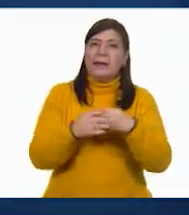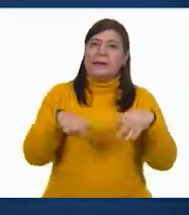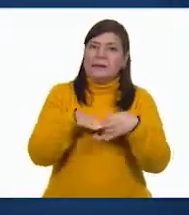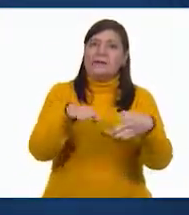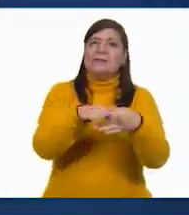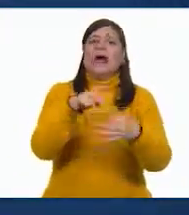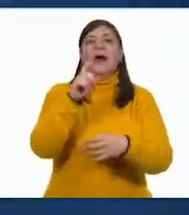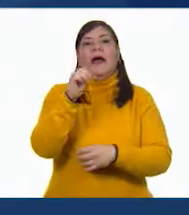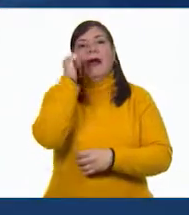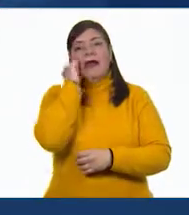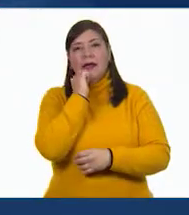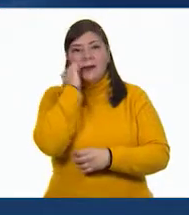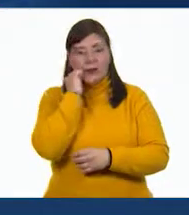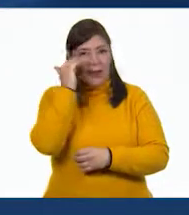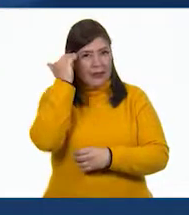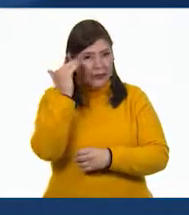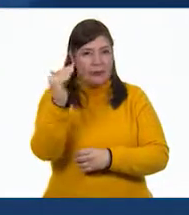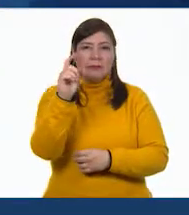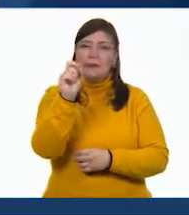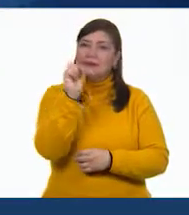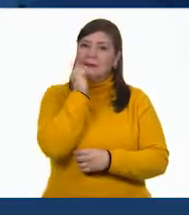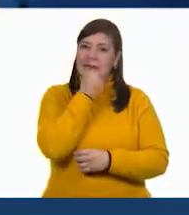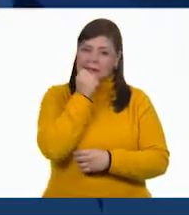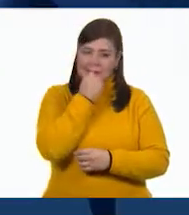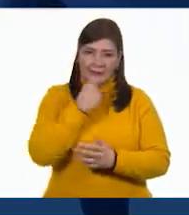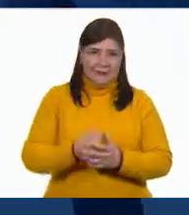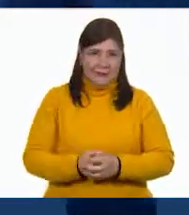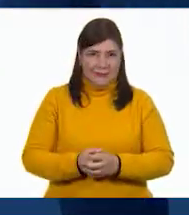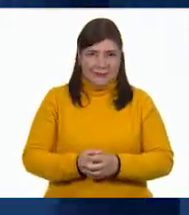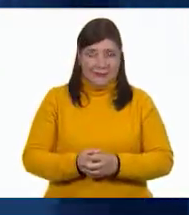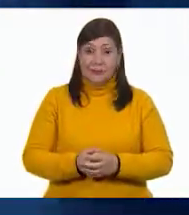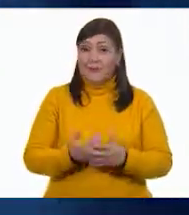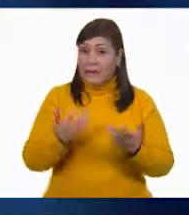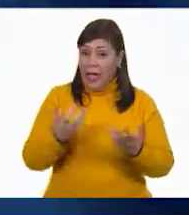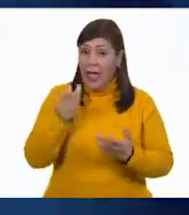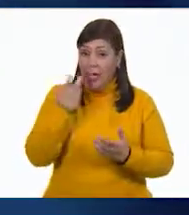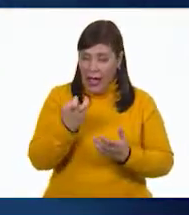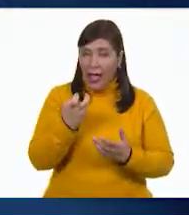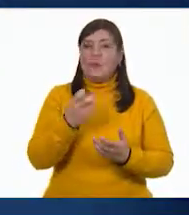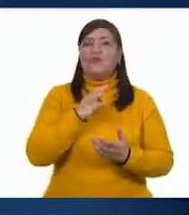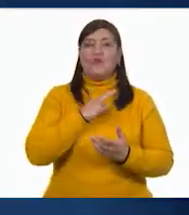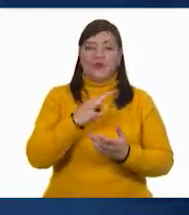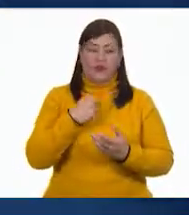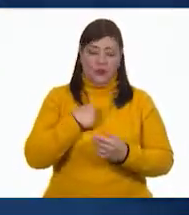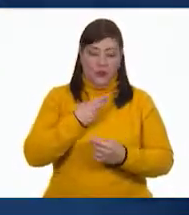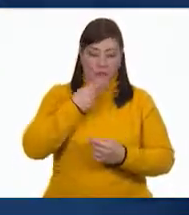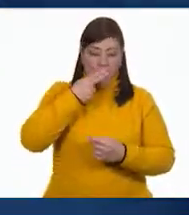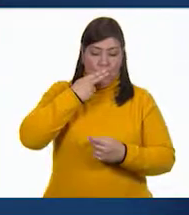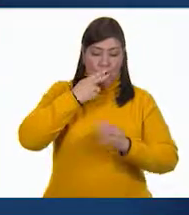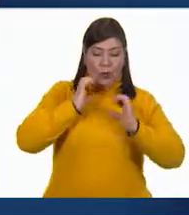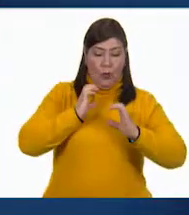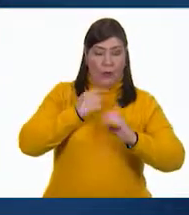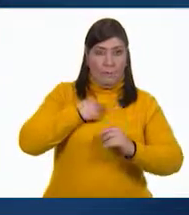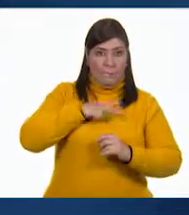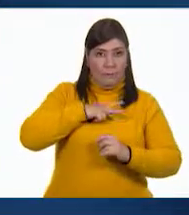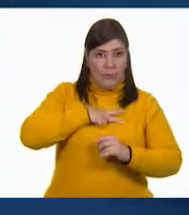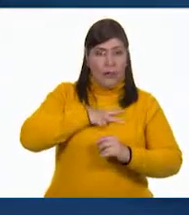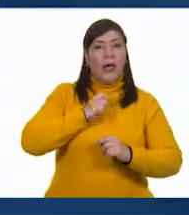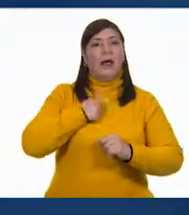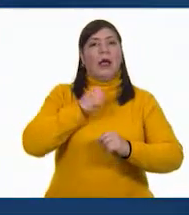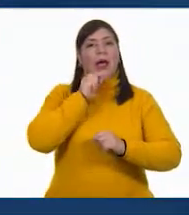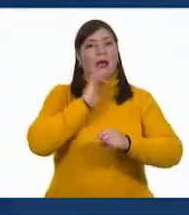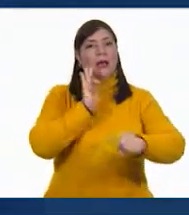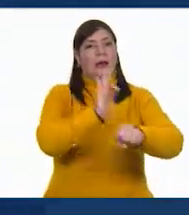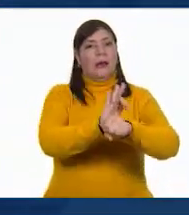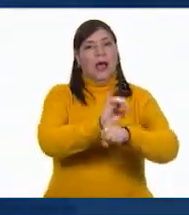y jabón durante 20 segundos. Así te proteges tú y proteges a todas las personas